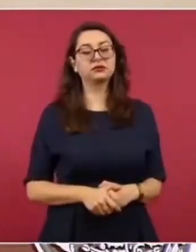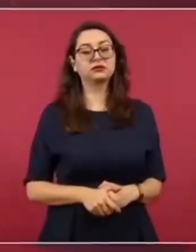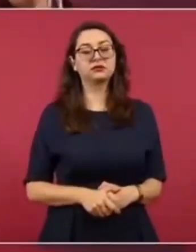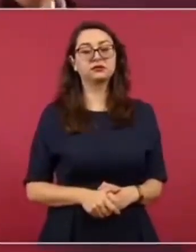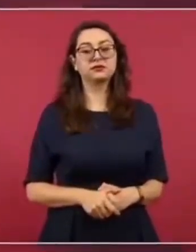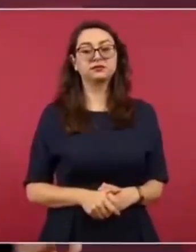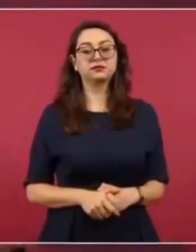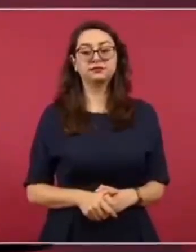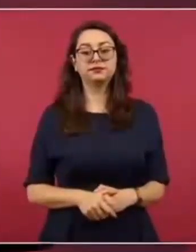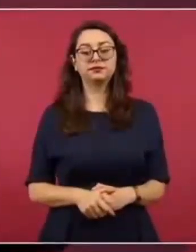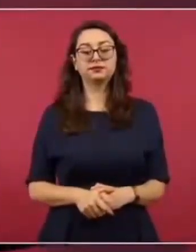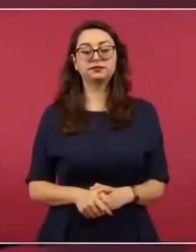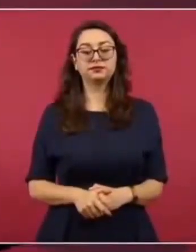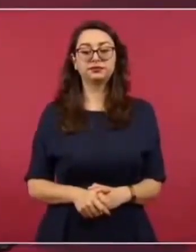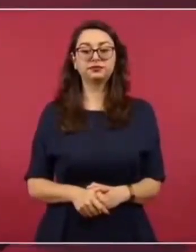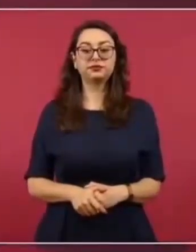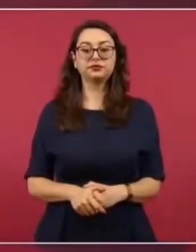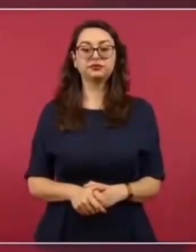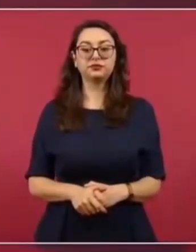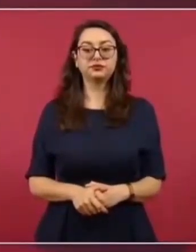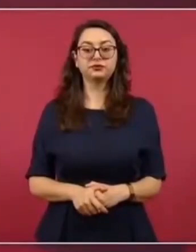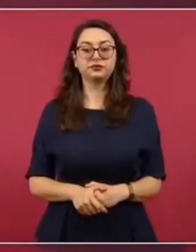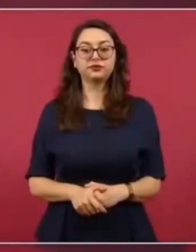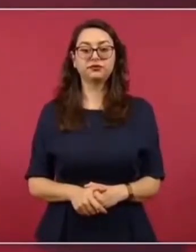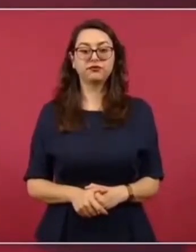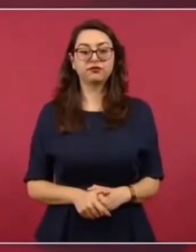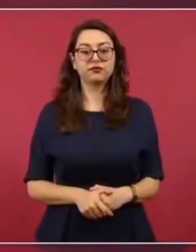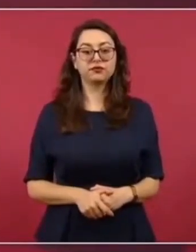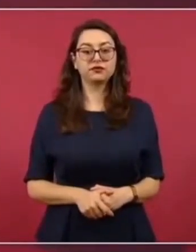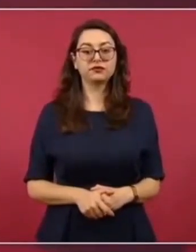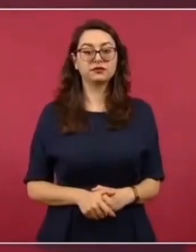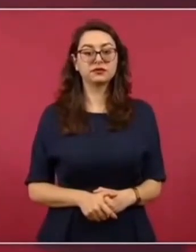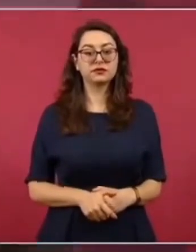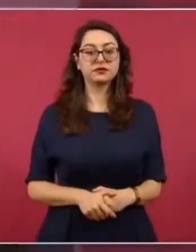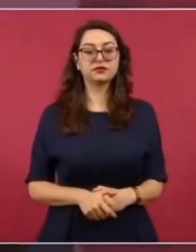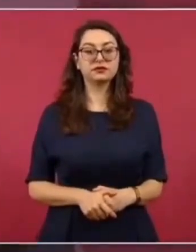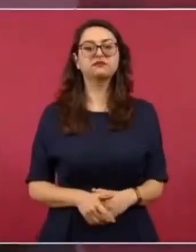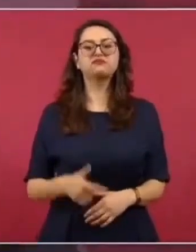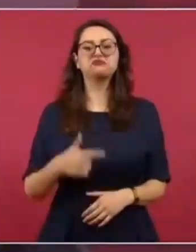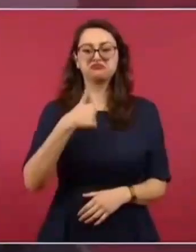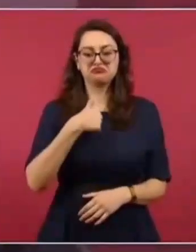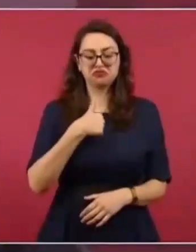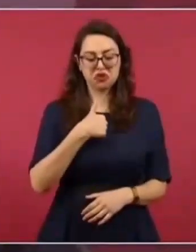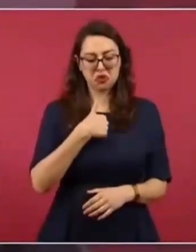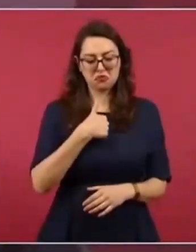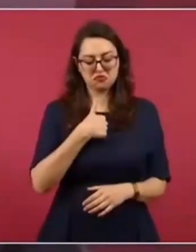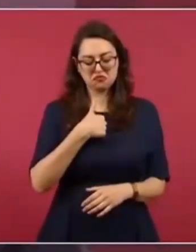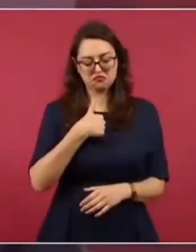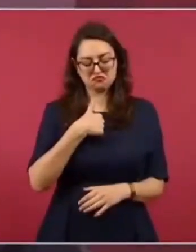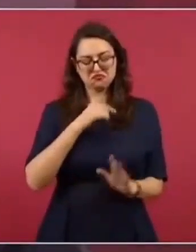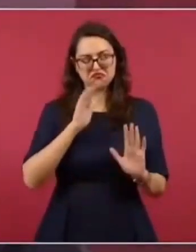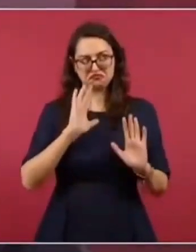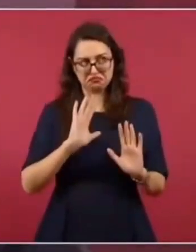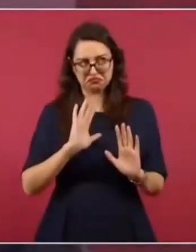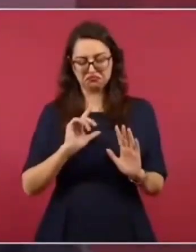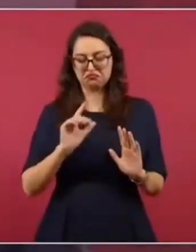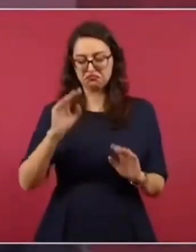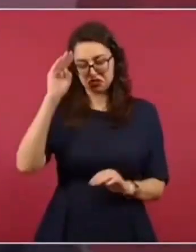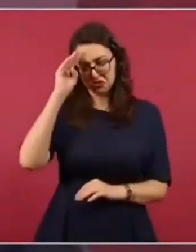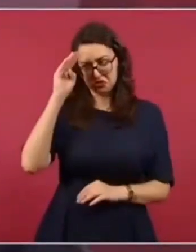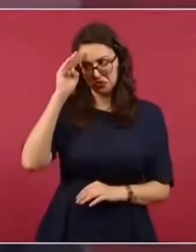presidente y cualquier persona puede ir a cualquier parte del territorio